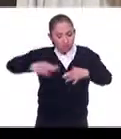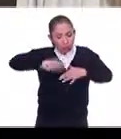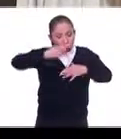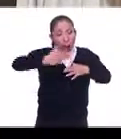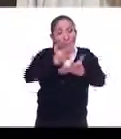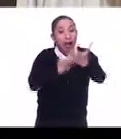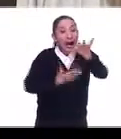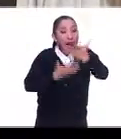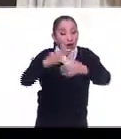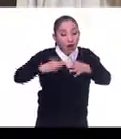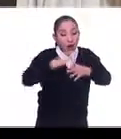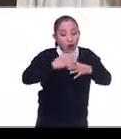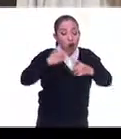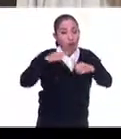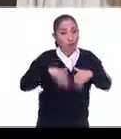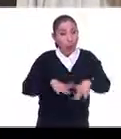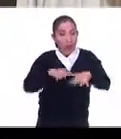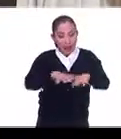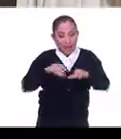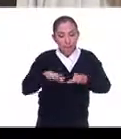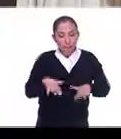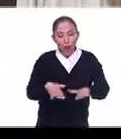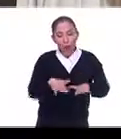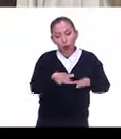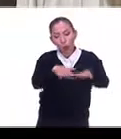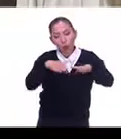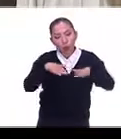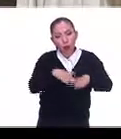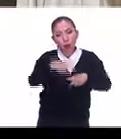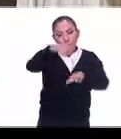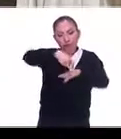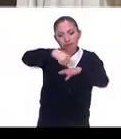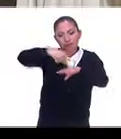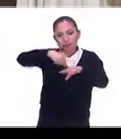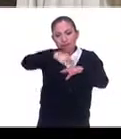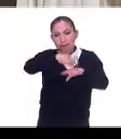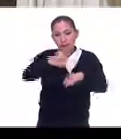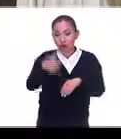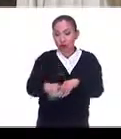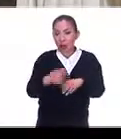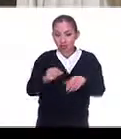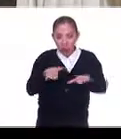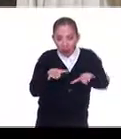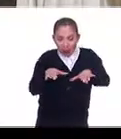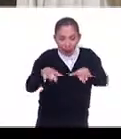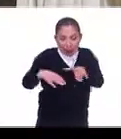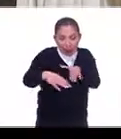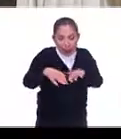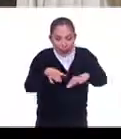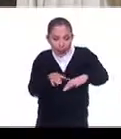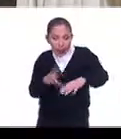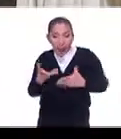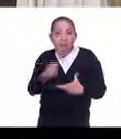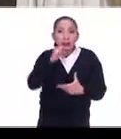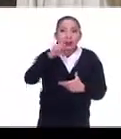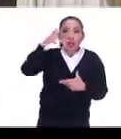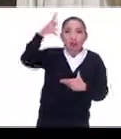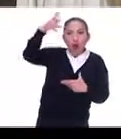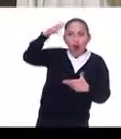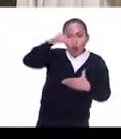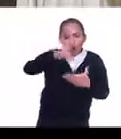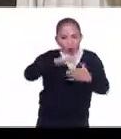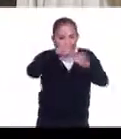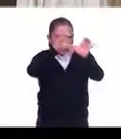mano con máquina de coser, la máquina no se mueve sola, pero además está el sol, están los